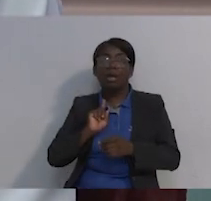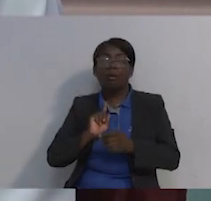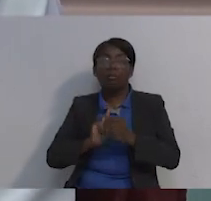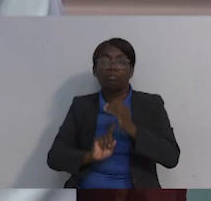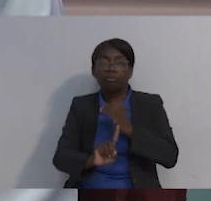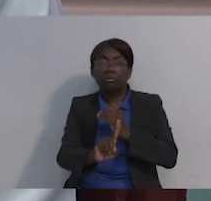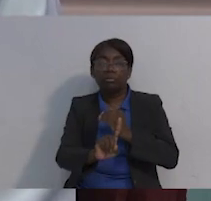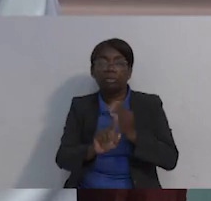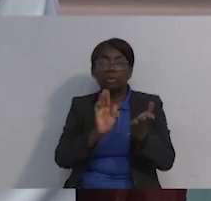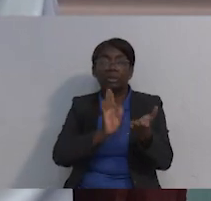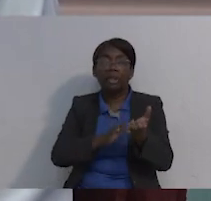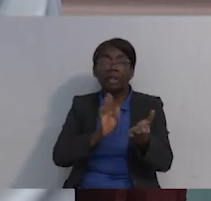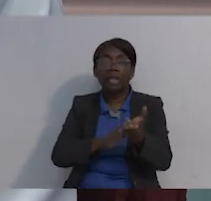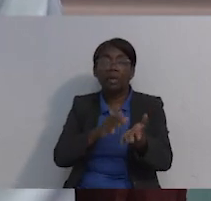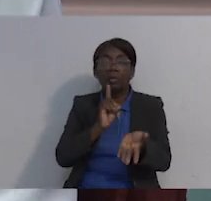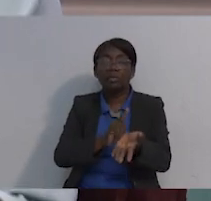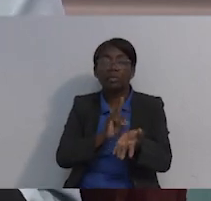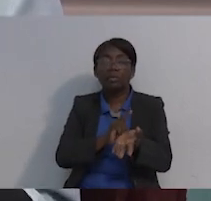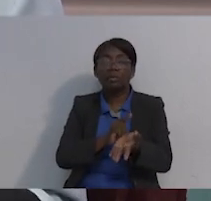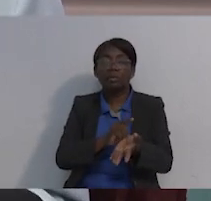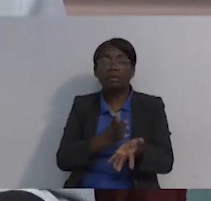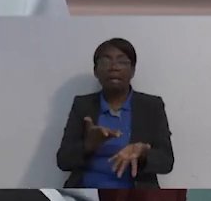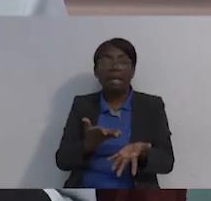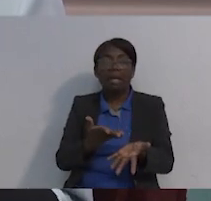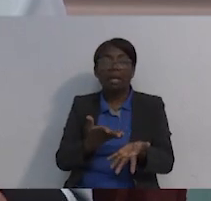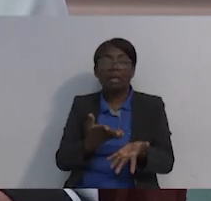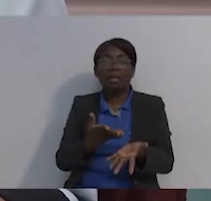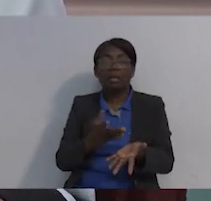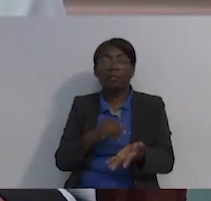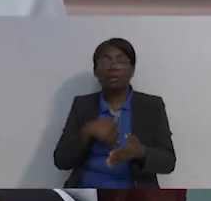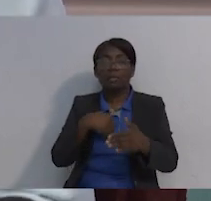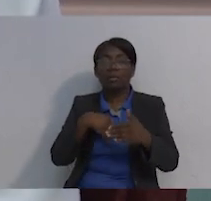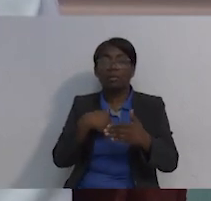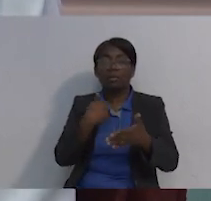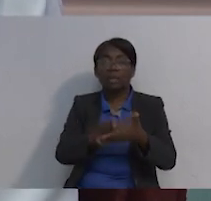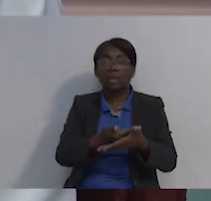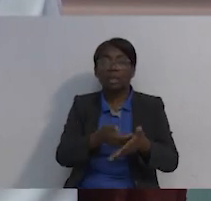preguntas importantes para ti sin hacer. Anótalas, no pasa nada.